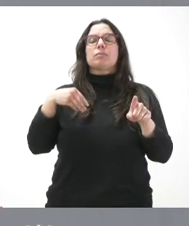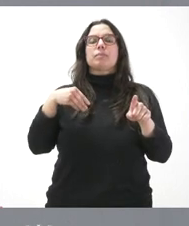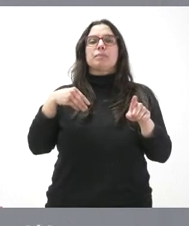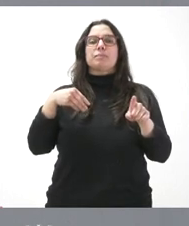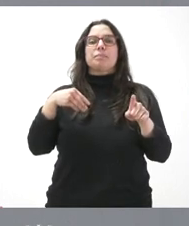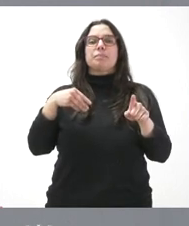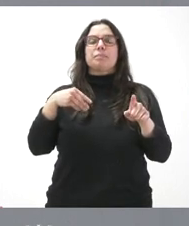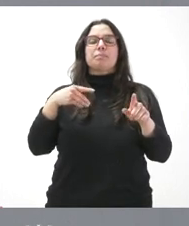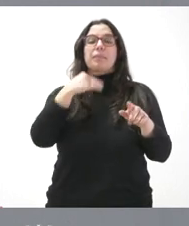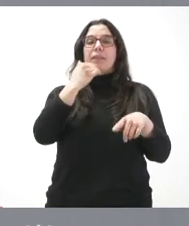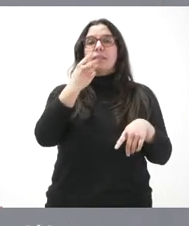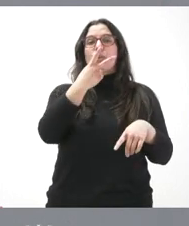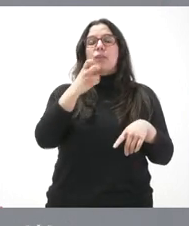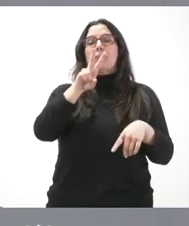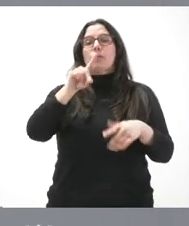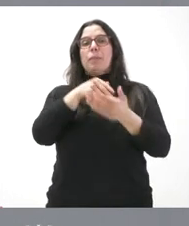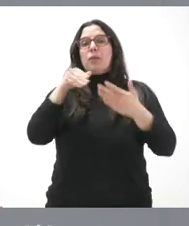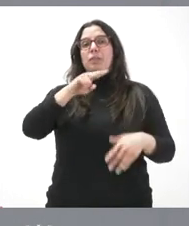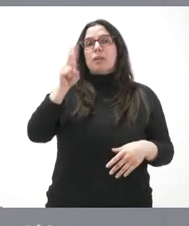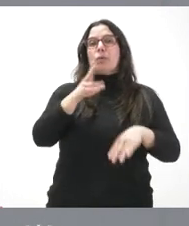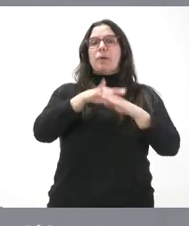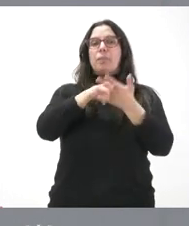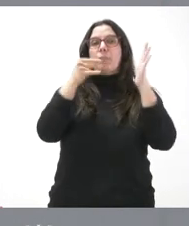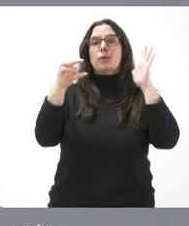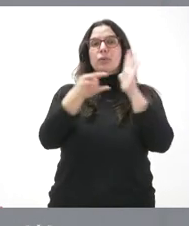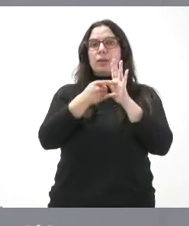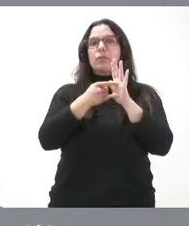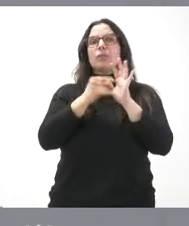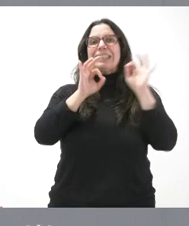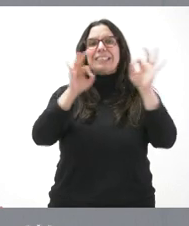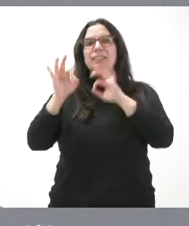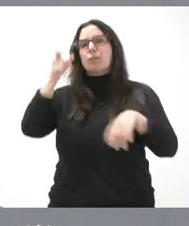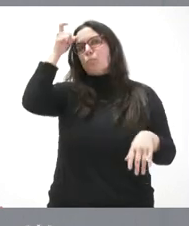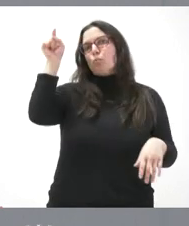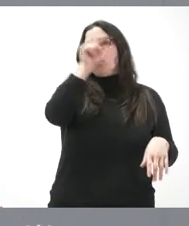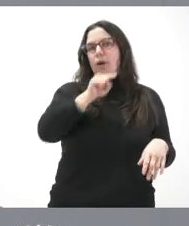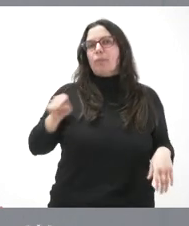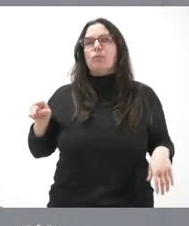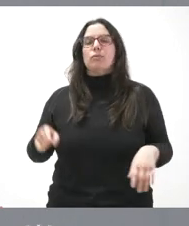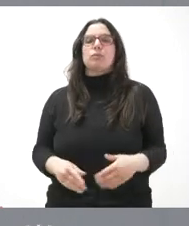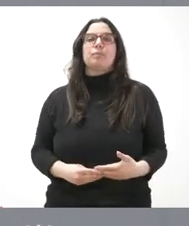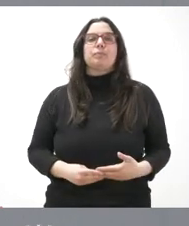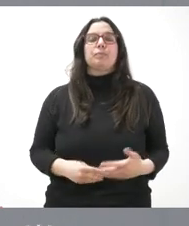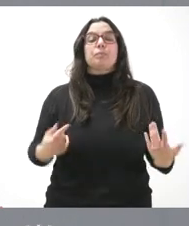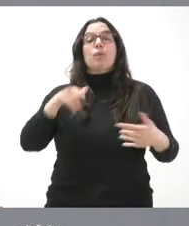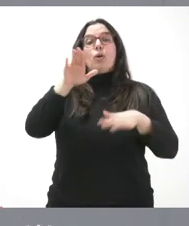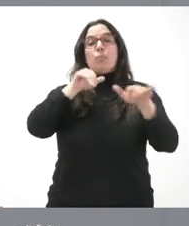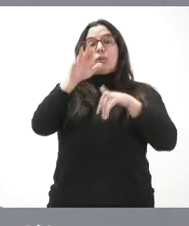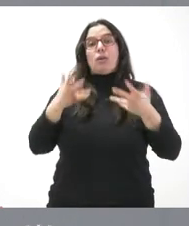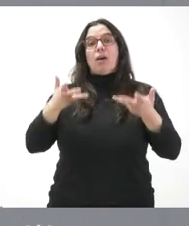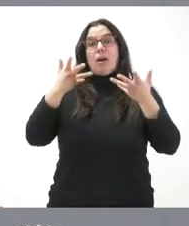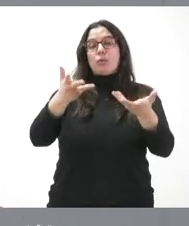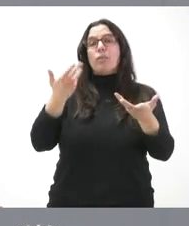221 millones de euros para proyectos que se ubican fundamentalmente en el mundo rural. Esta es una convocatoria de ayudas que se resuelve